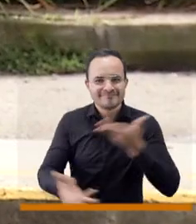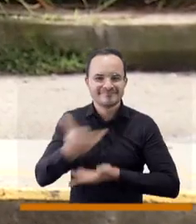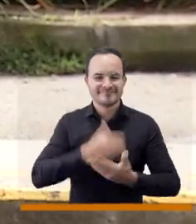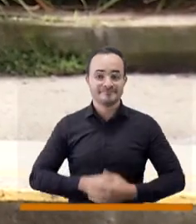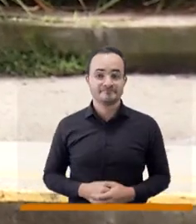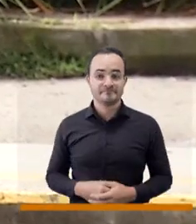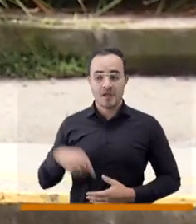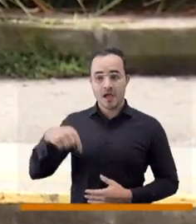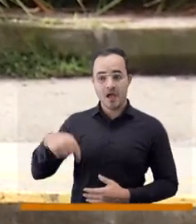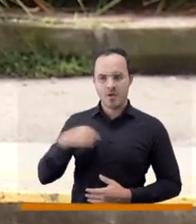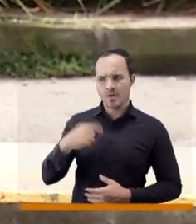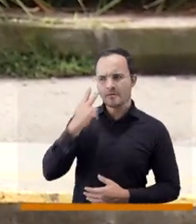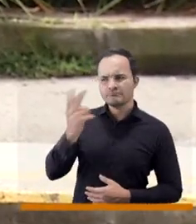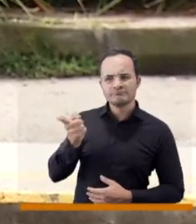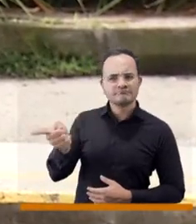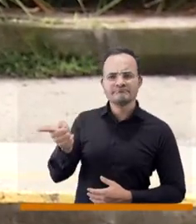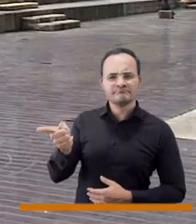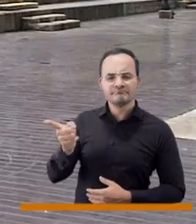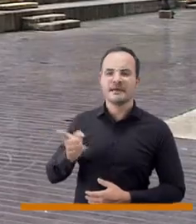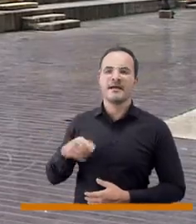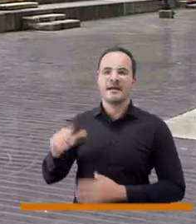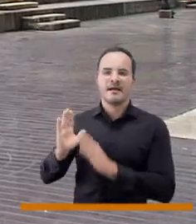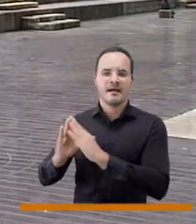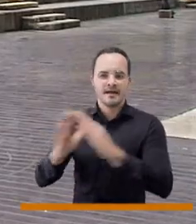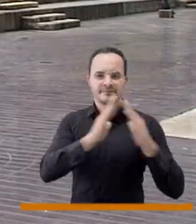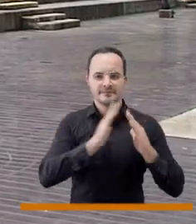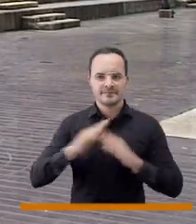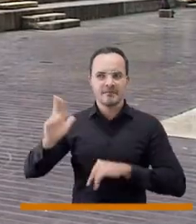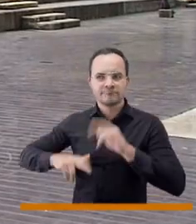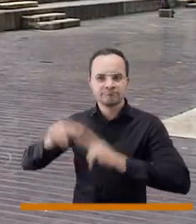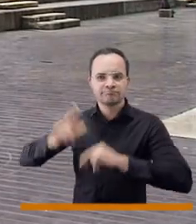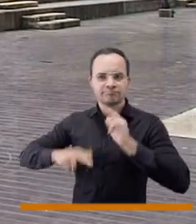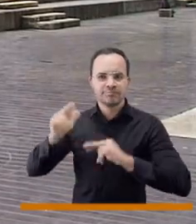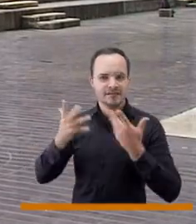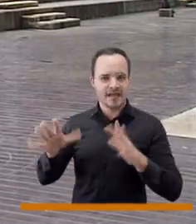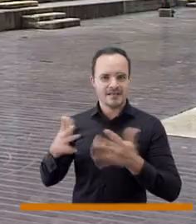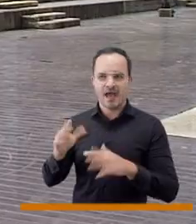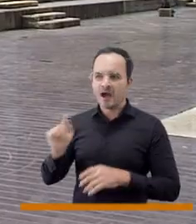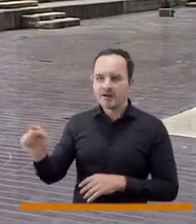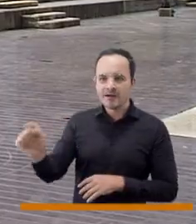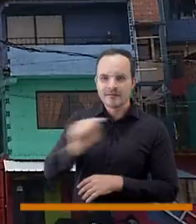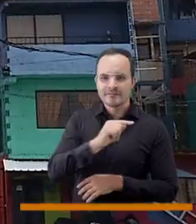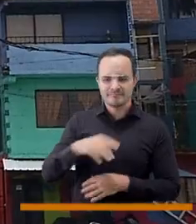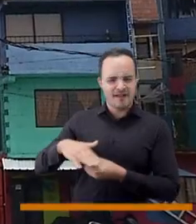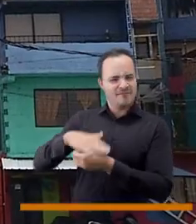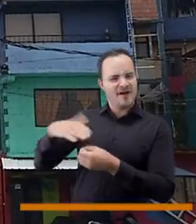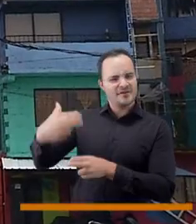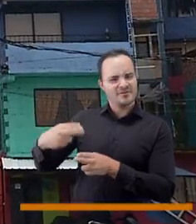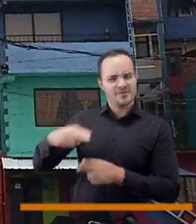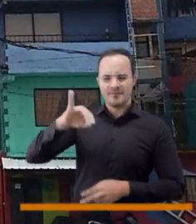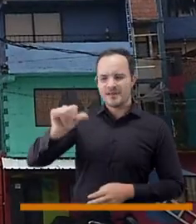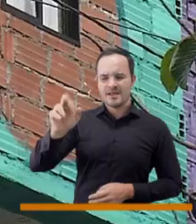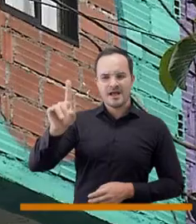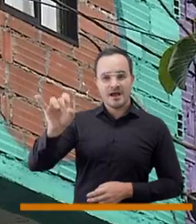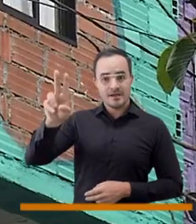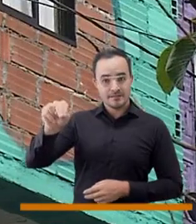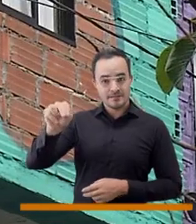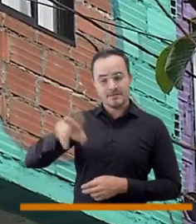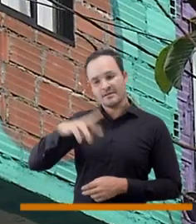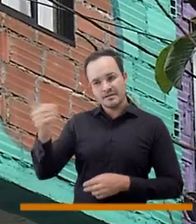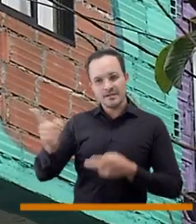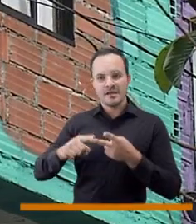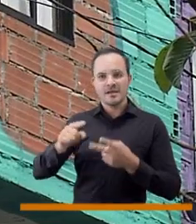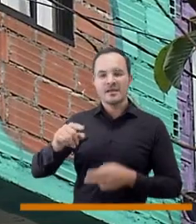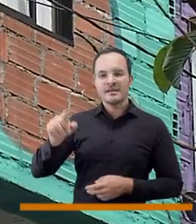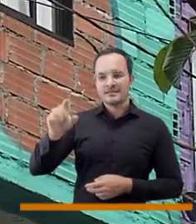Aquí estamos viendo la intervención de muchísimas casas que se han realizado para intervenir el barrio El Jardín y San José de